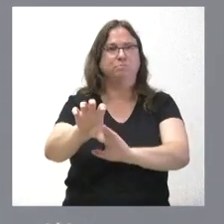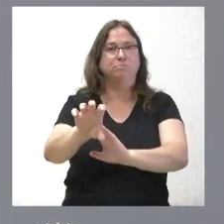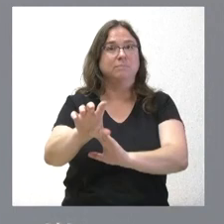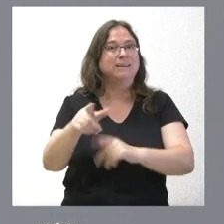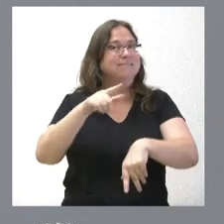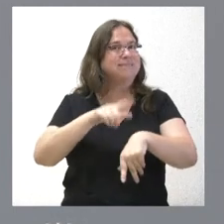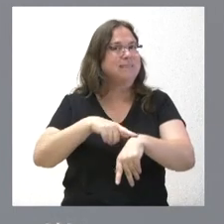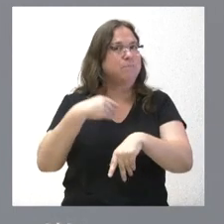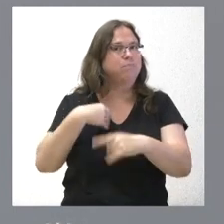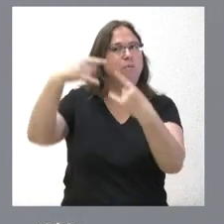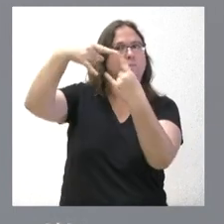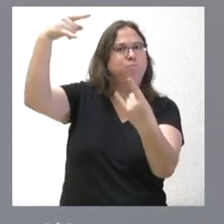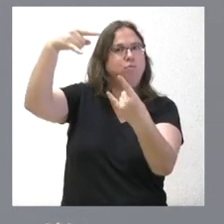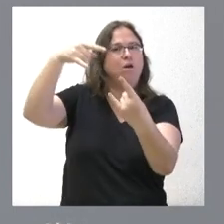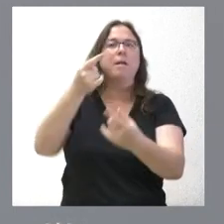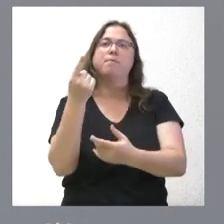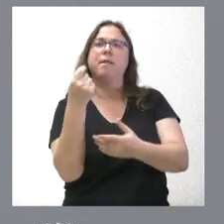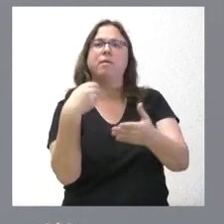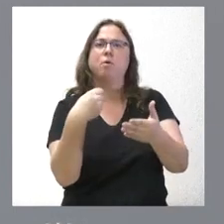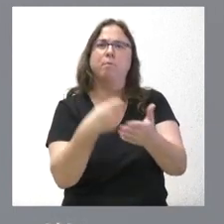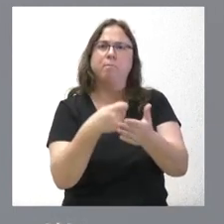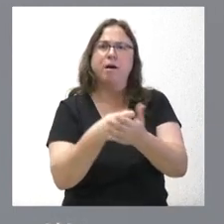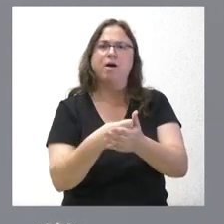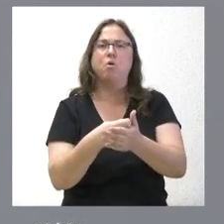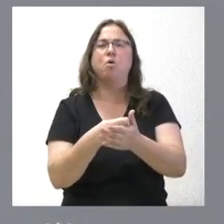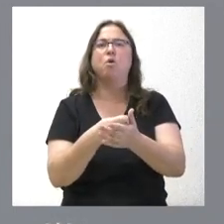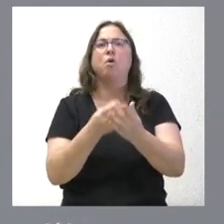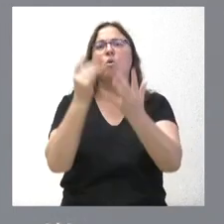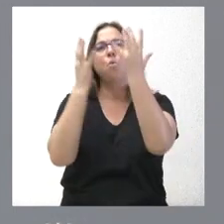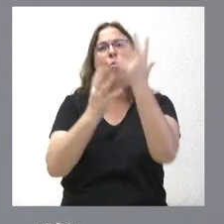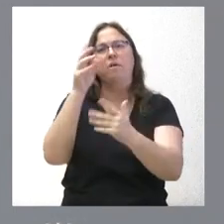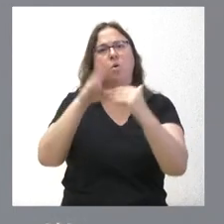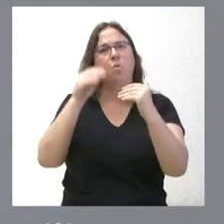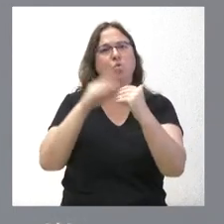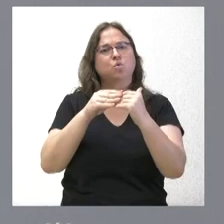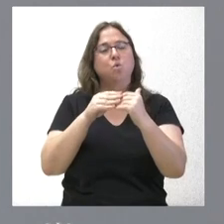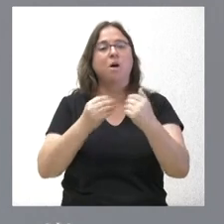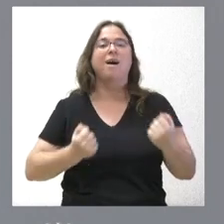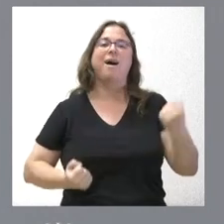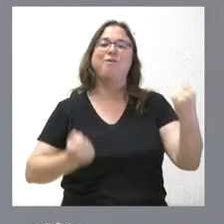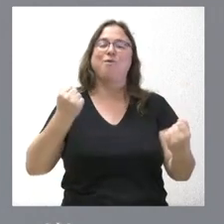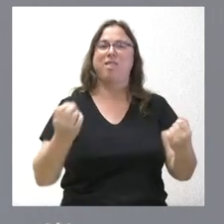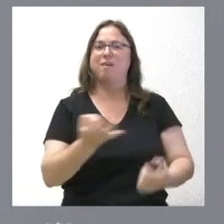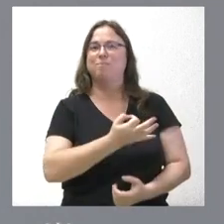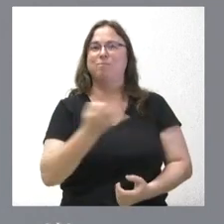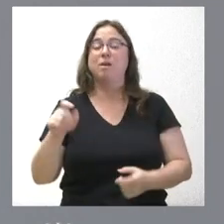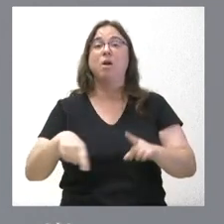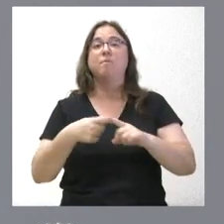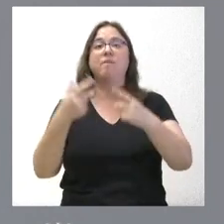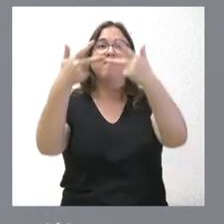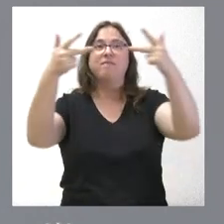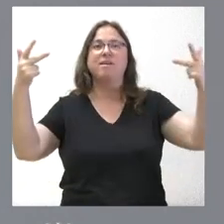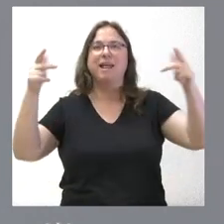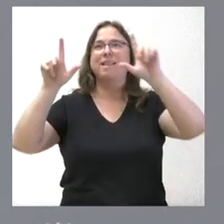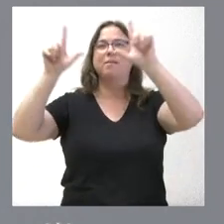tiempo real, la monética, el cobro, el conteo de pasajeros, la ayuda a la conducción eficiente o la videovigilancia. Son pantallas